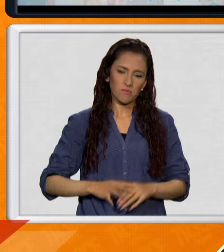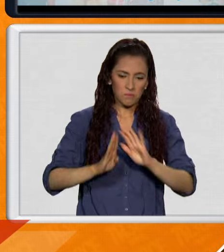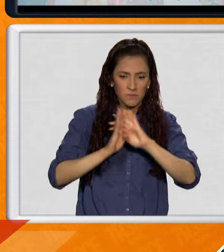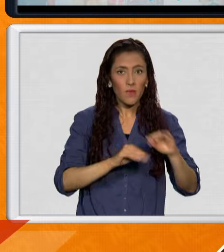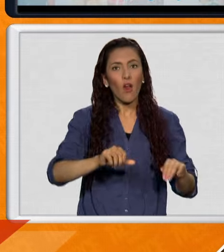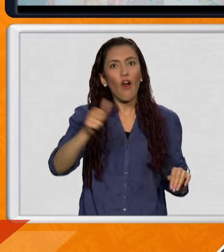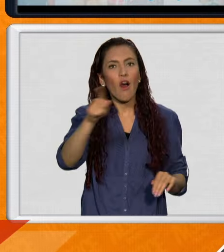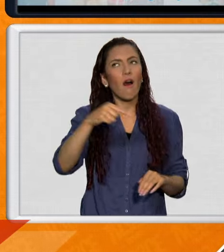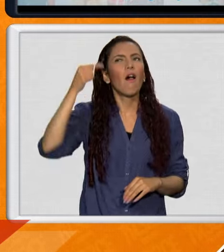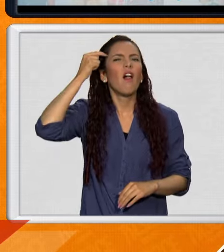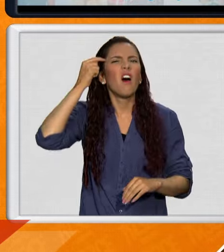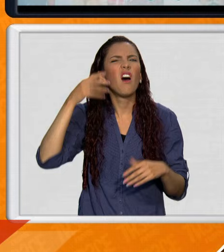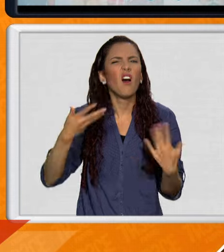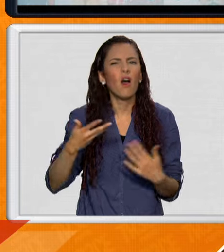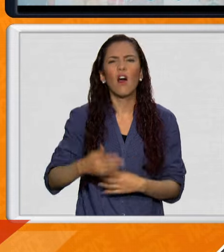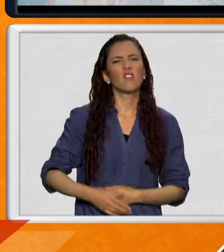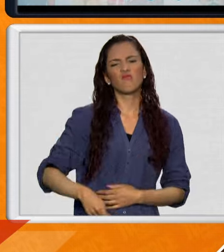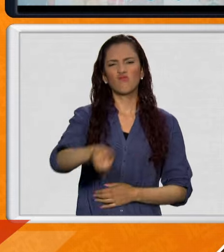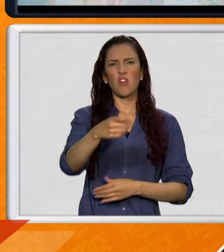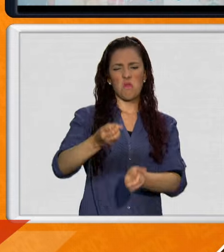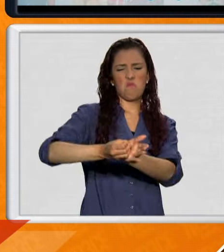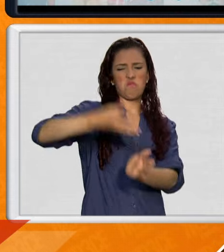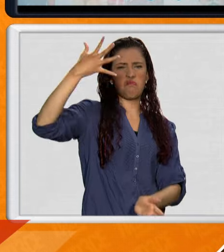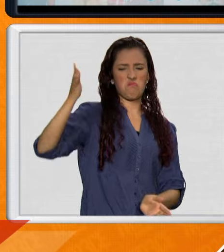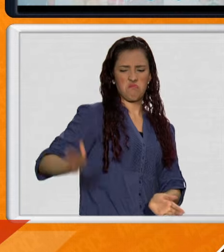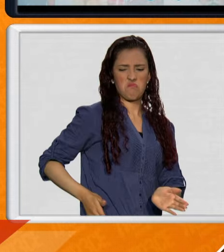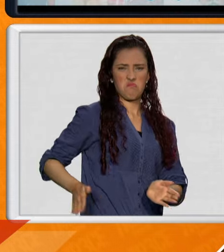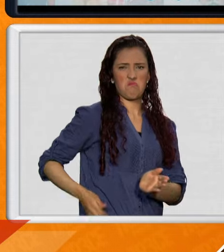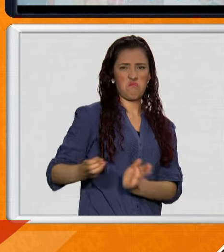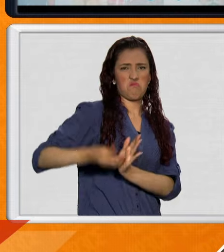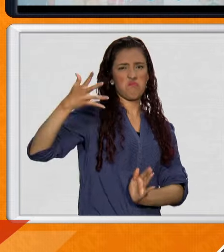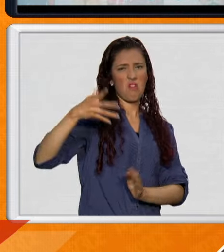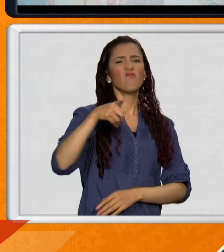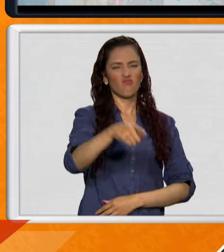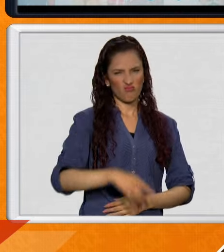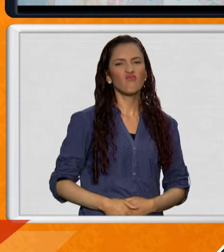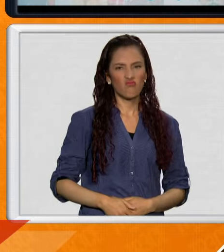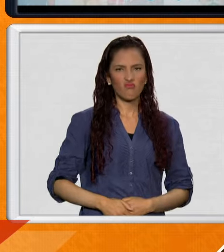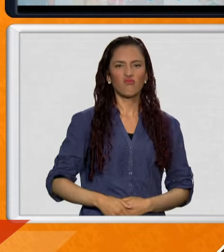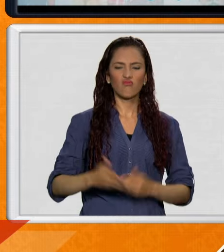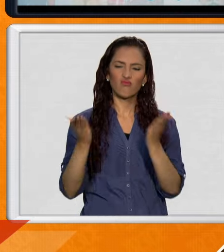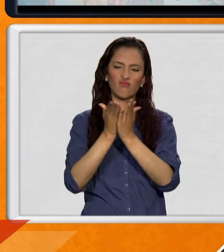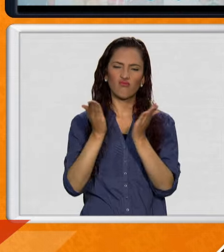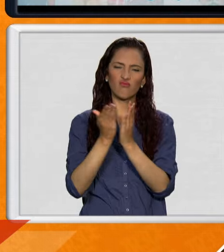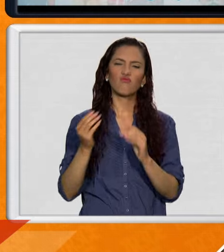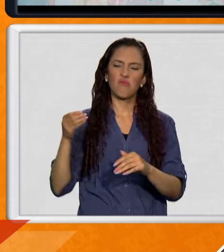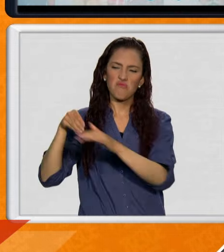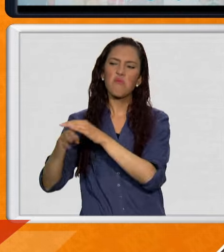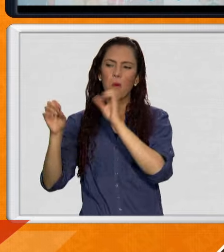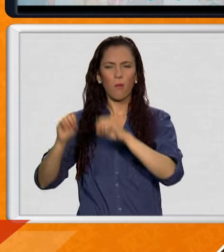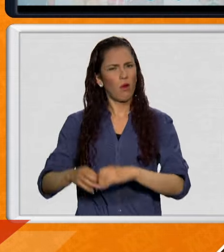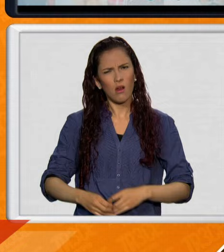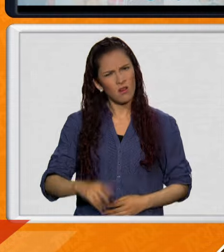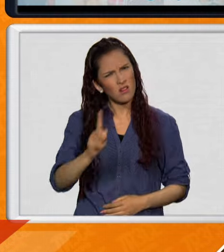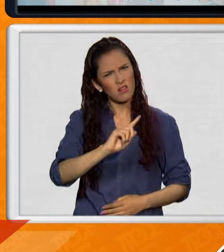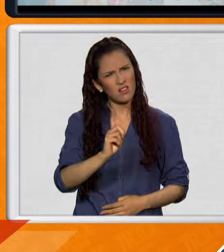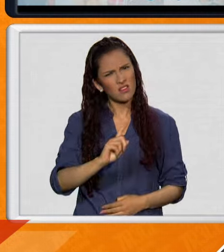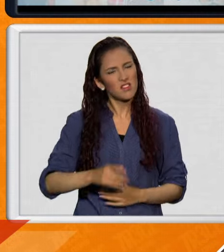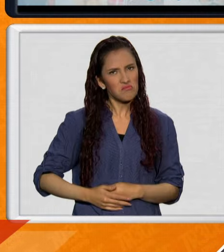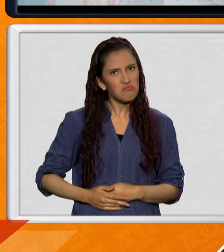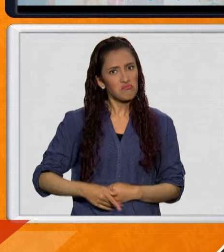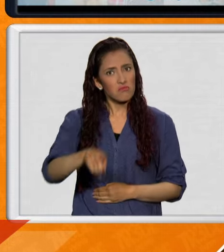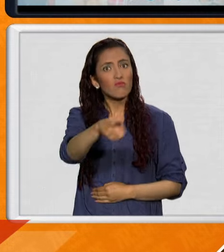Otro mito, la gente cree que esto es para las personas ricas. No es así tampoco. Las becas van dirigidas a personas que quieren